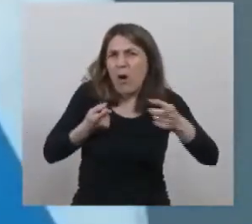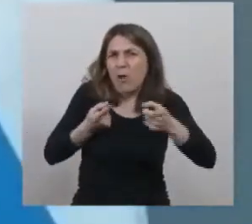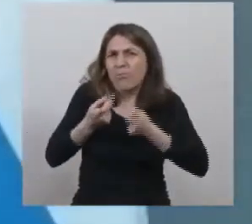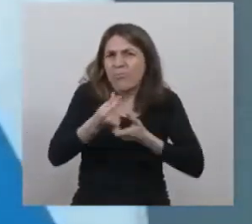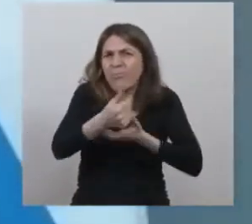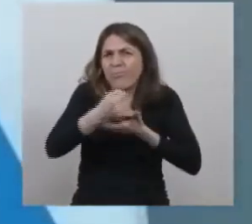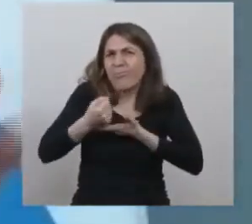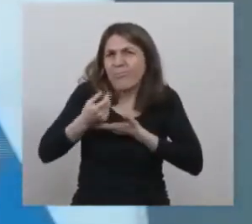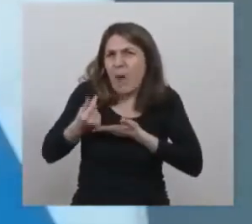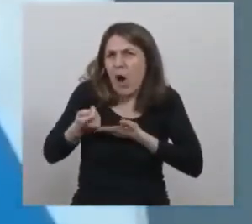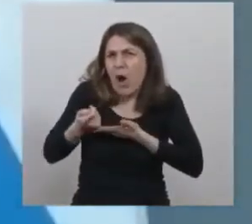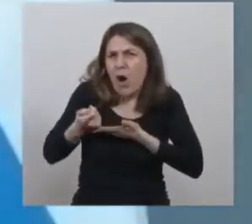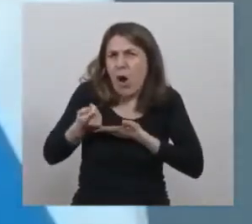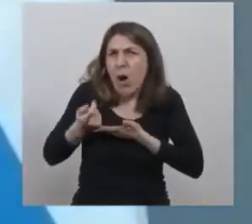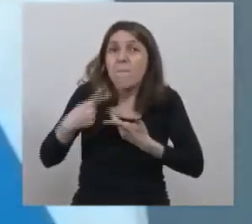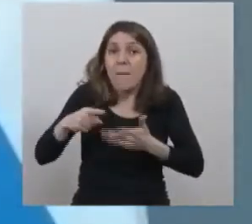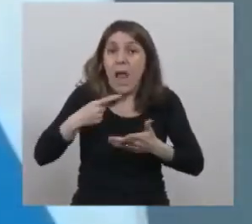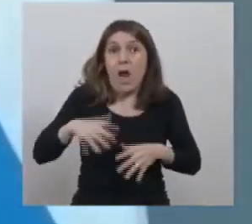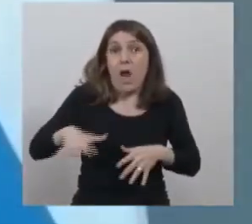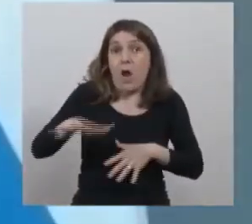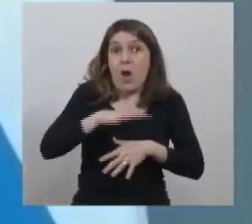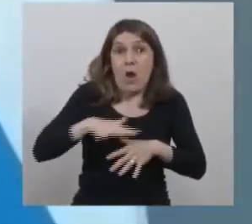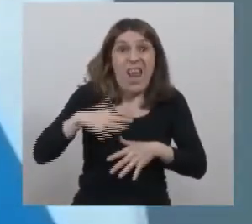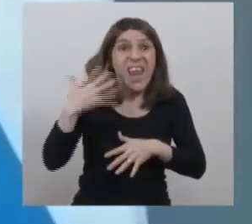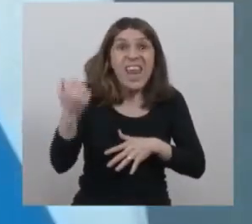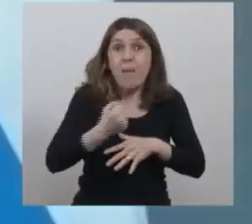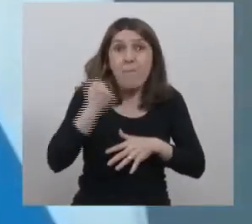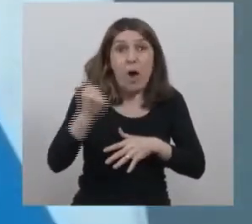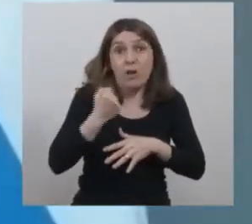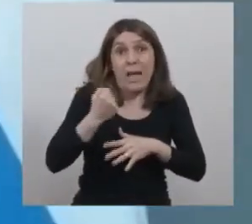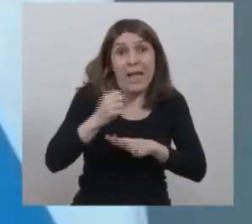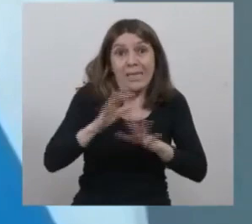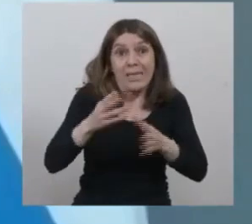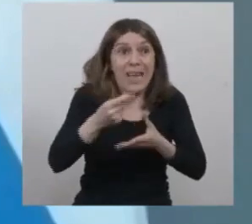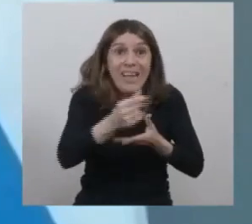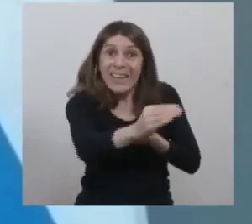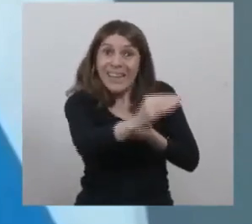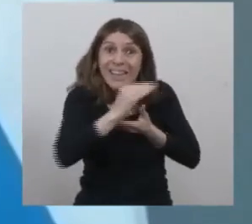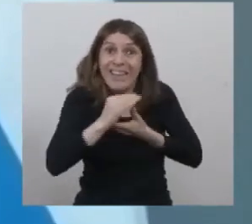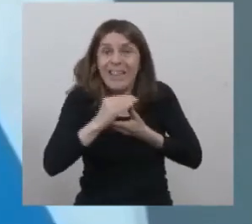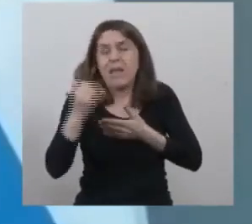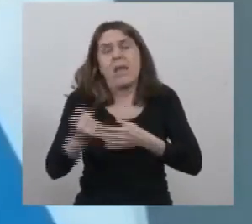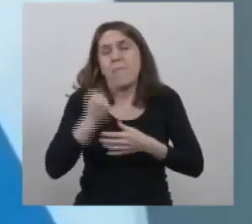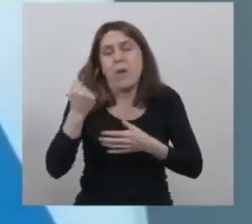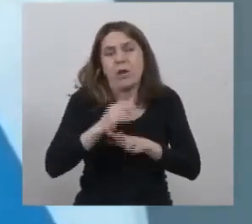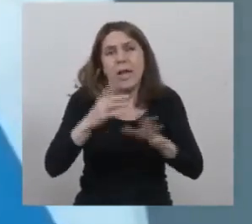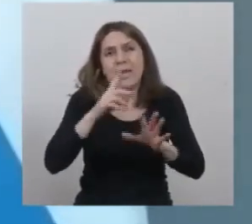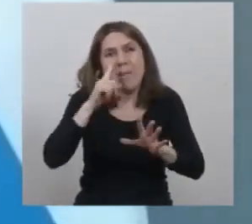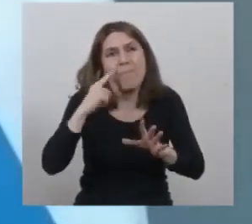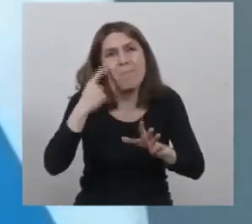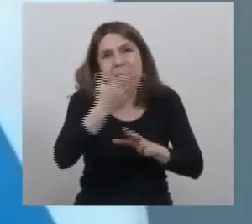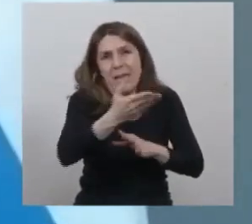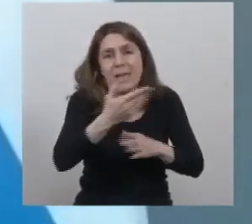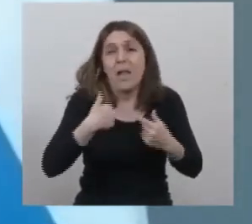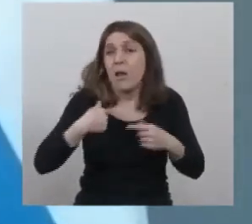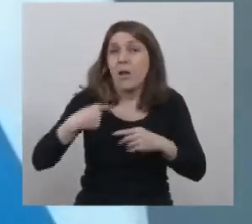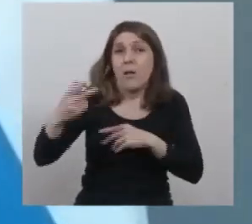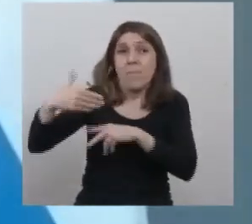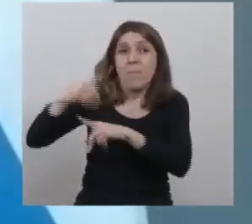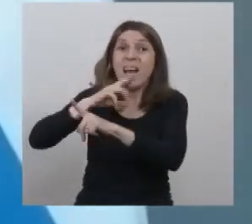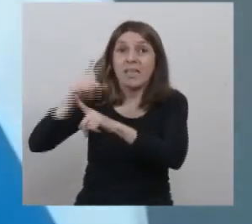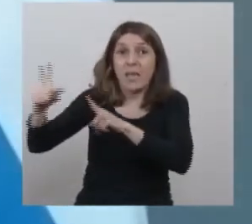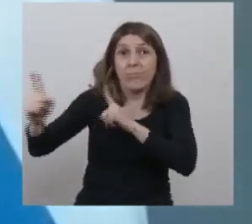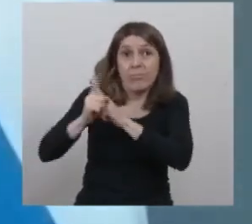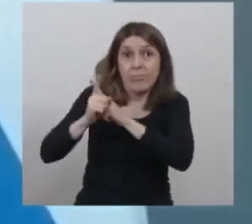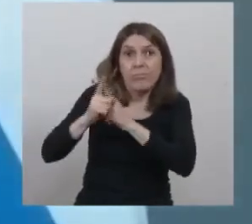para la localidad tiene una importancia increíble, señor Presidente. Martín, junto con el Ministro, pusimos el equipo de la